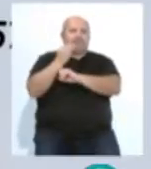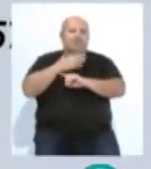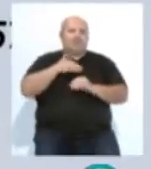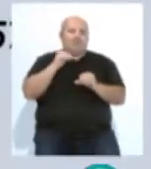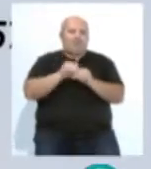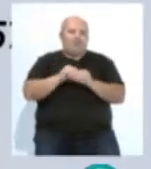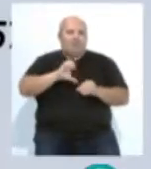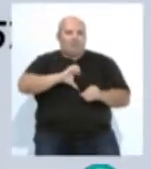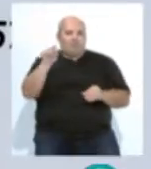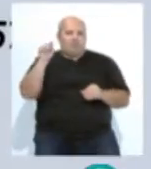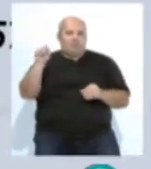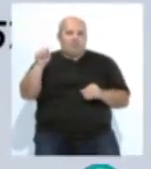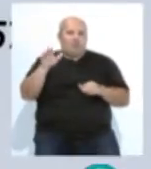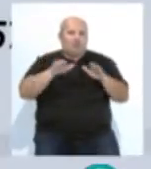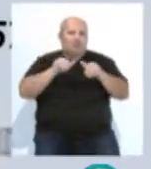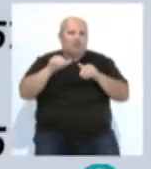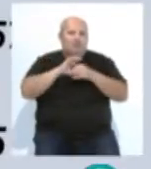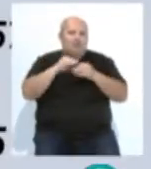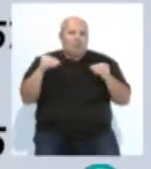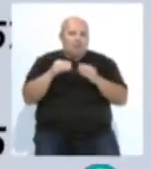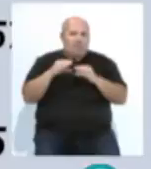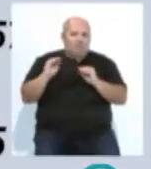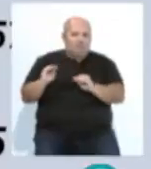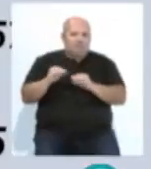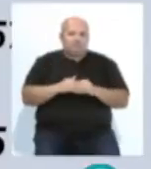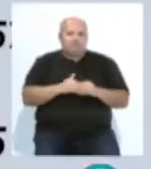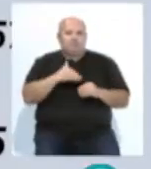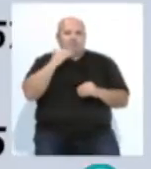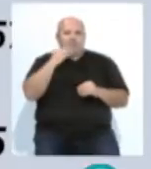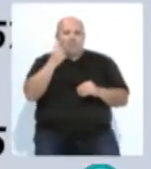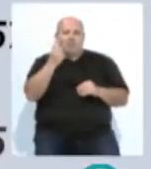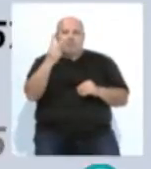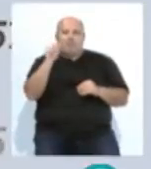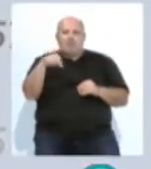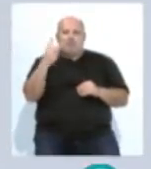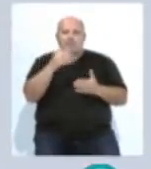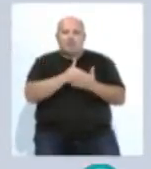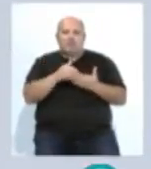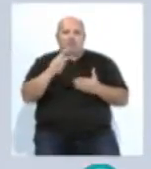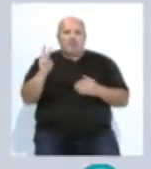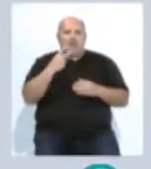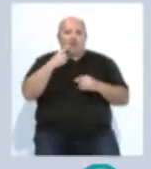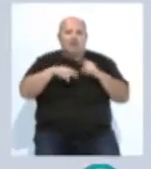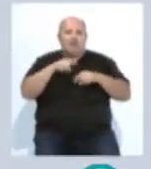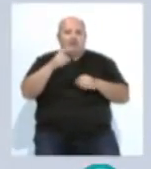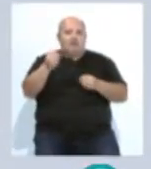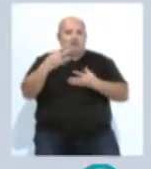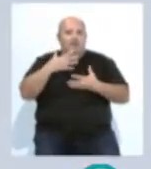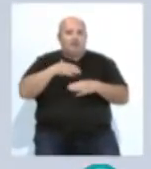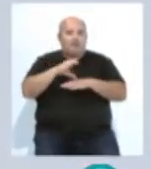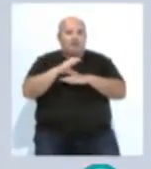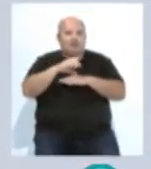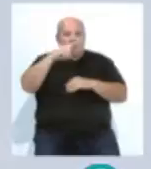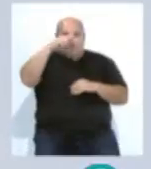fondos solicitados a esta convocatoria de la Junta de Andalucía. Casi 1,2 millones de euros de los que, según ha informado la